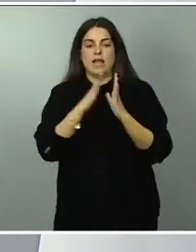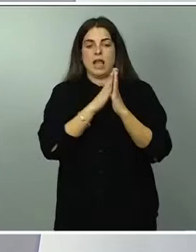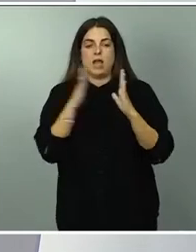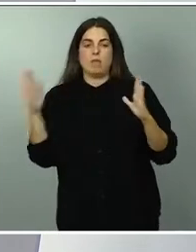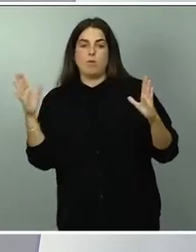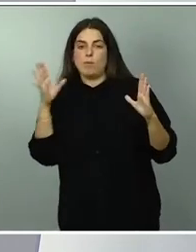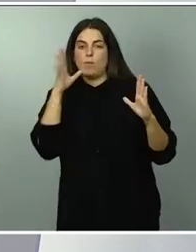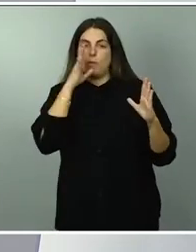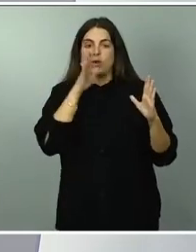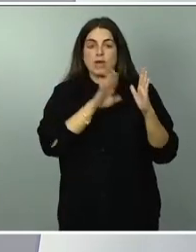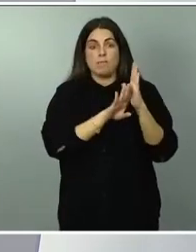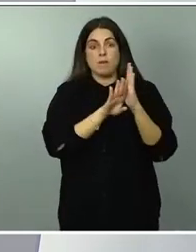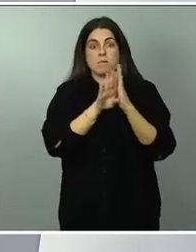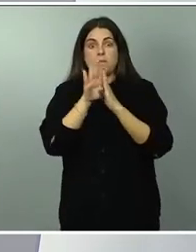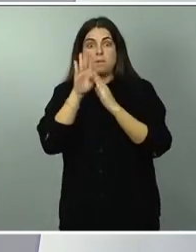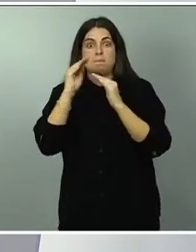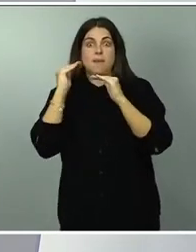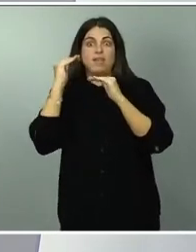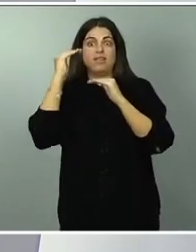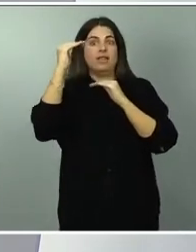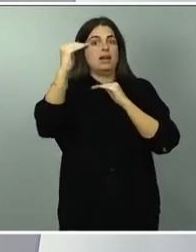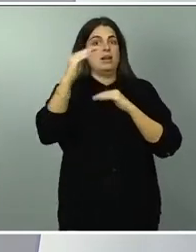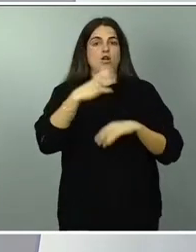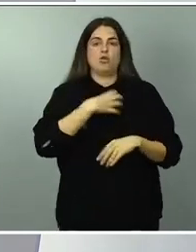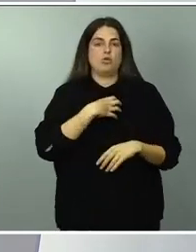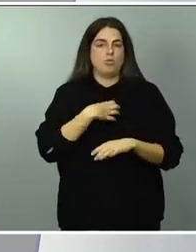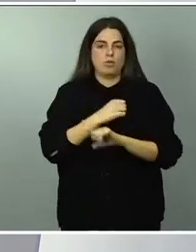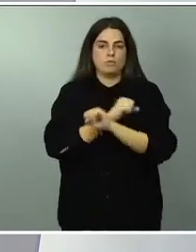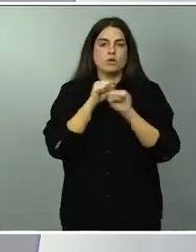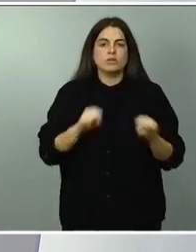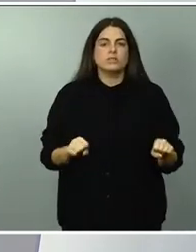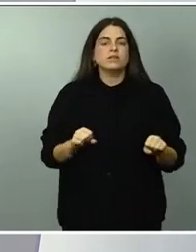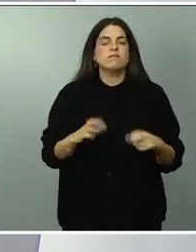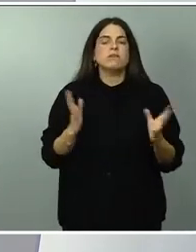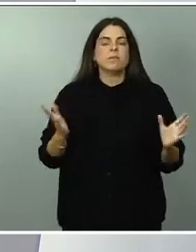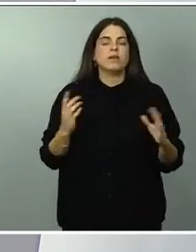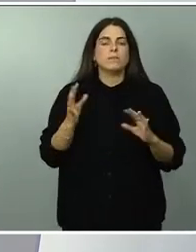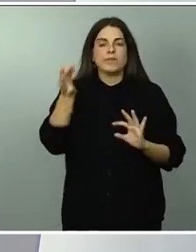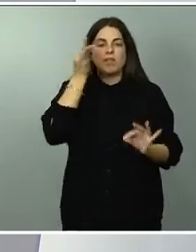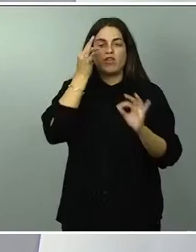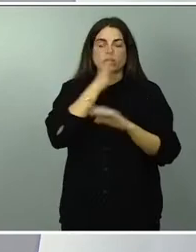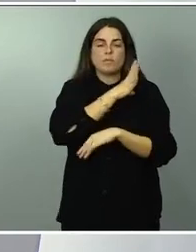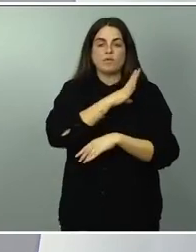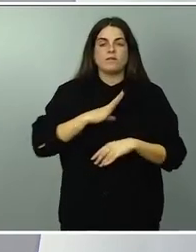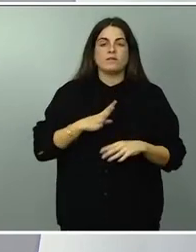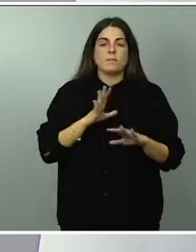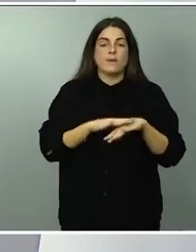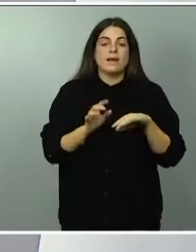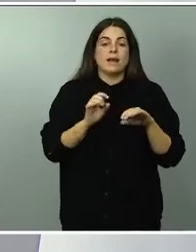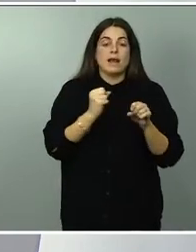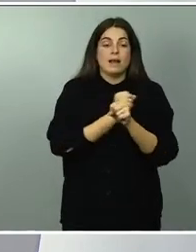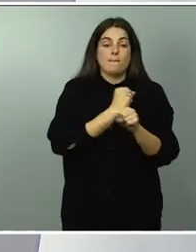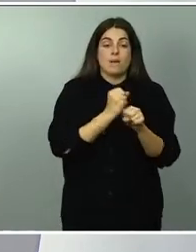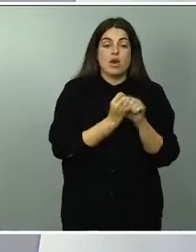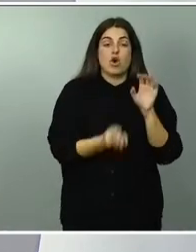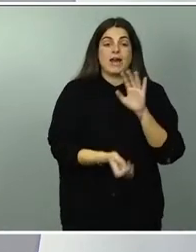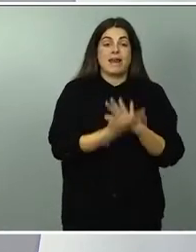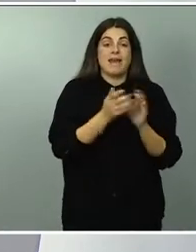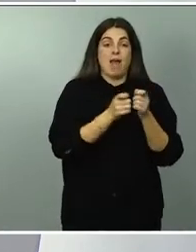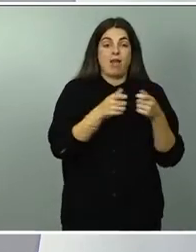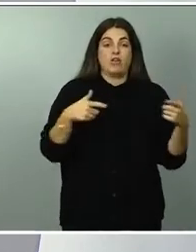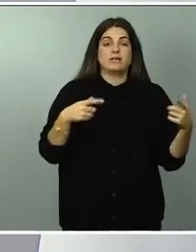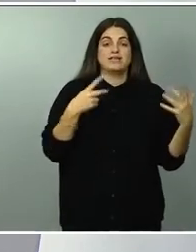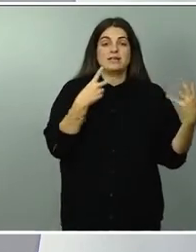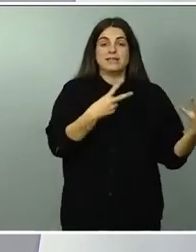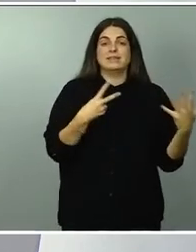evidentemente en los próximos meses pero el dato provisional de creación de empleo 67.000 nuevos